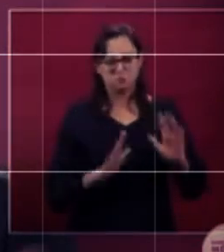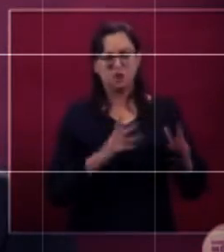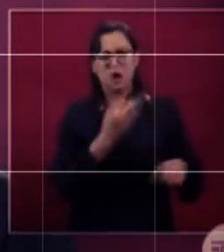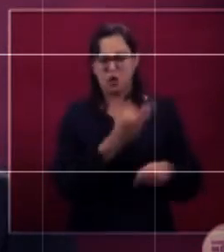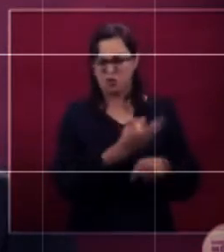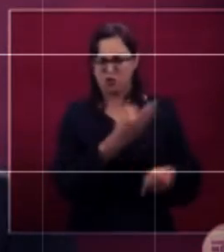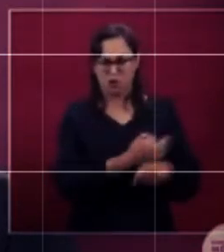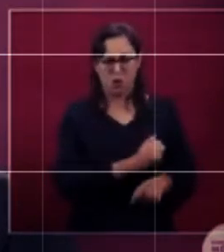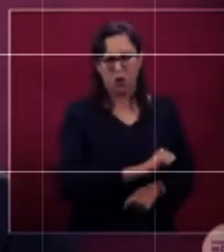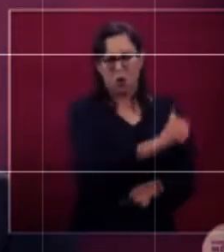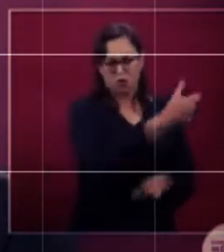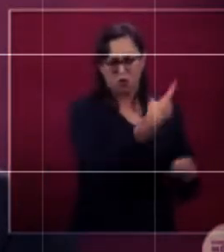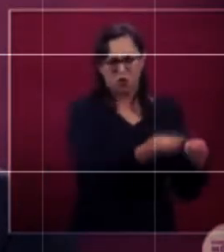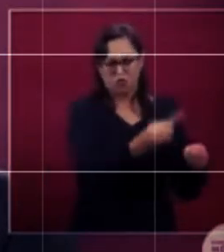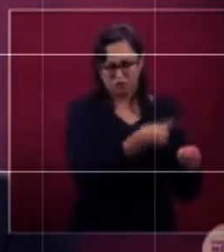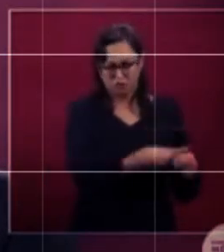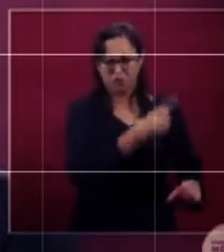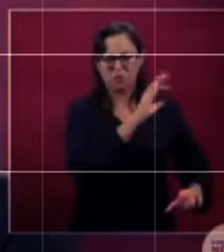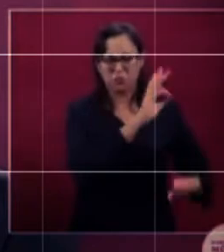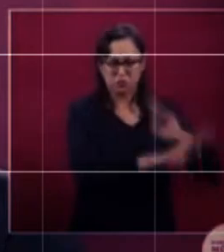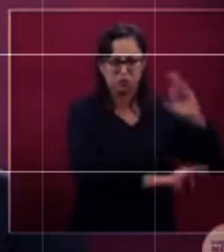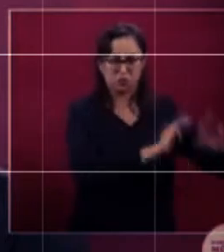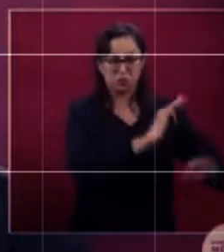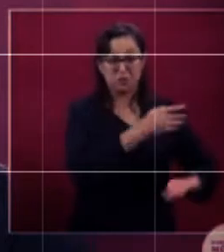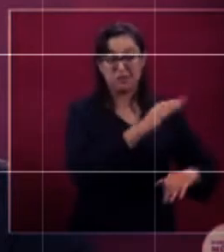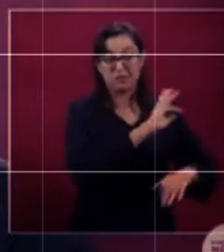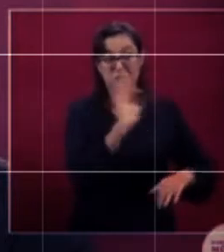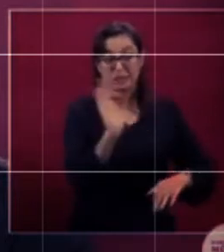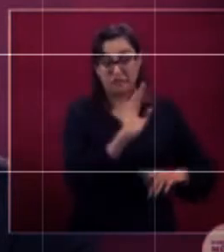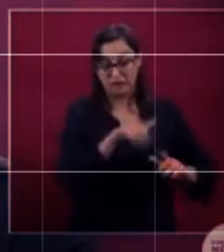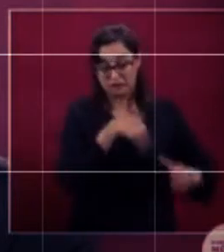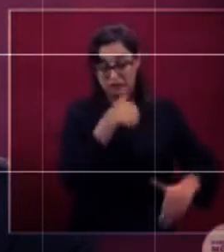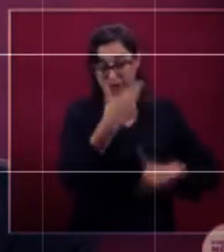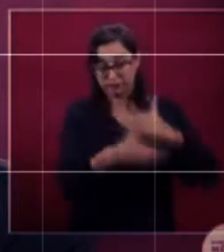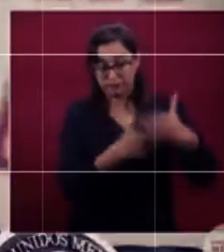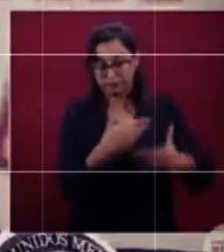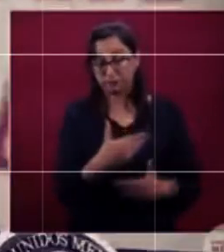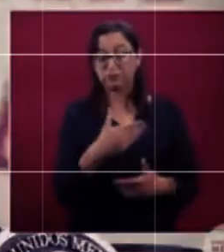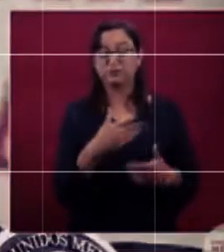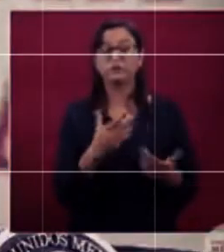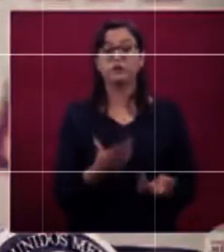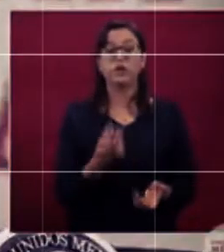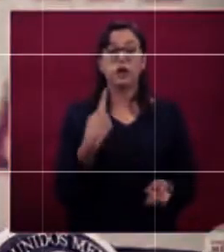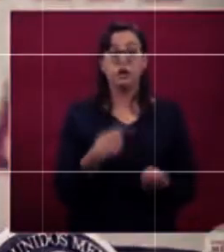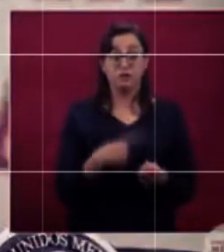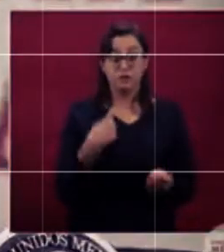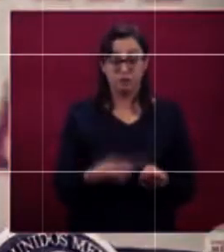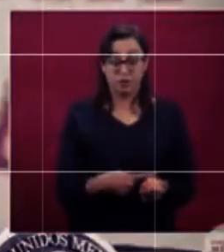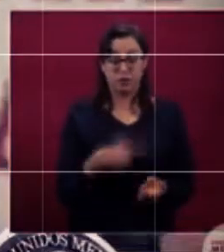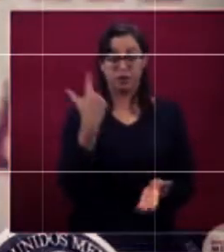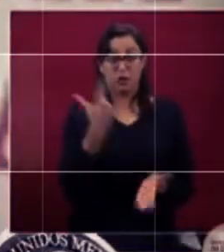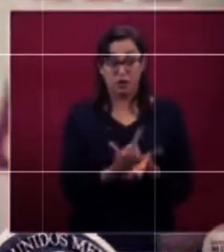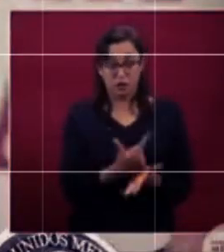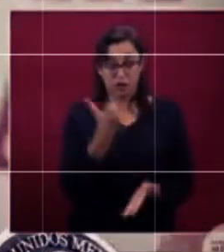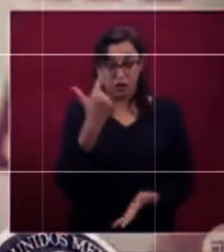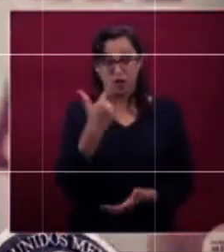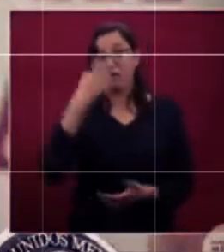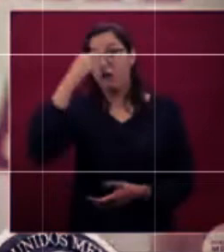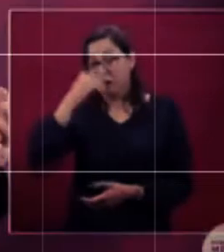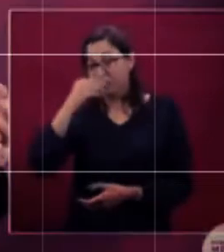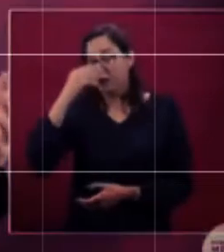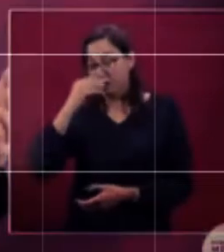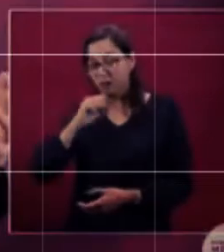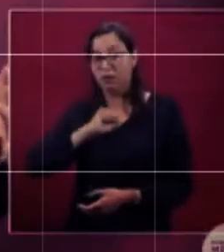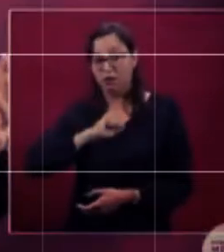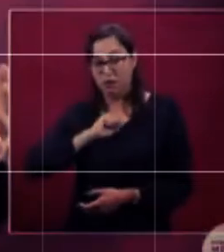para el tratamiento de personas con infección respiratoria aguda grave, en la medida en que anticipamos el inicio